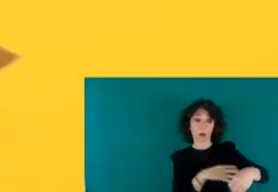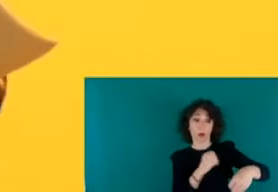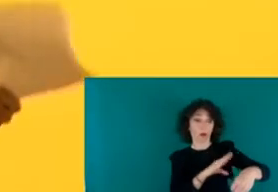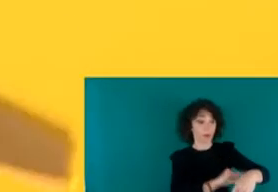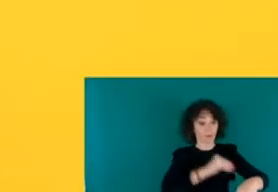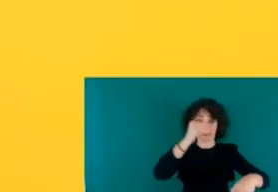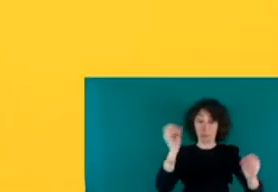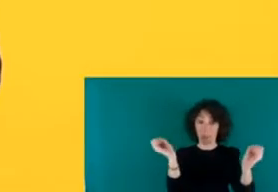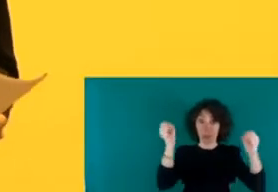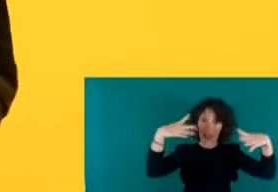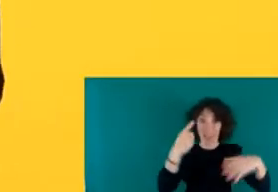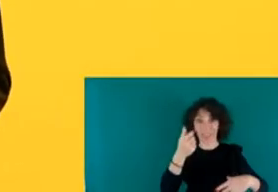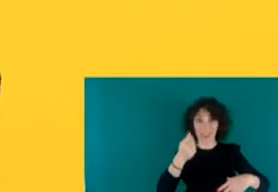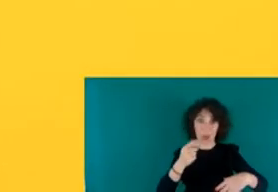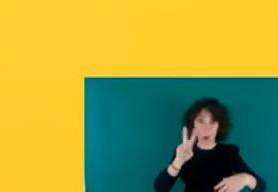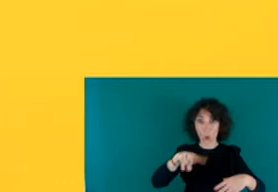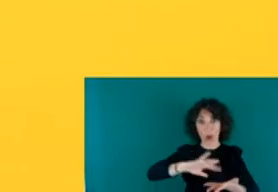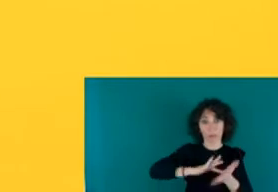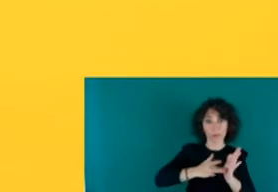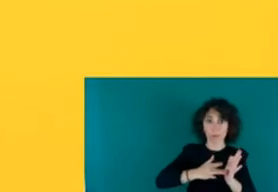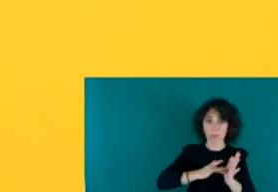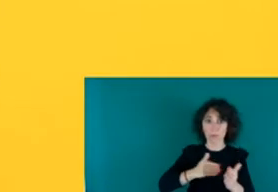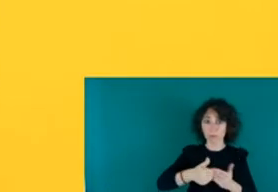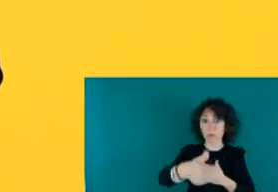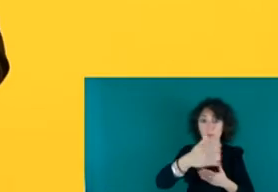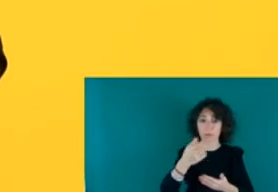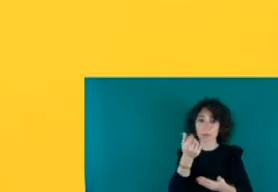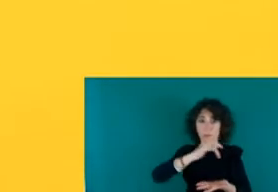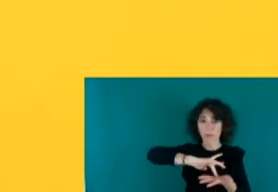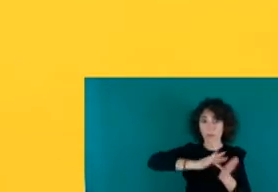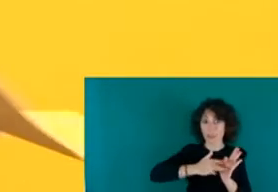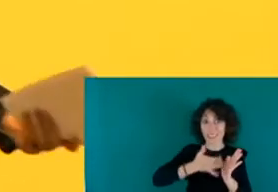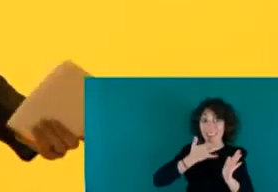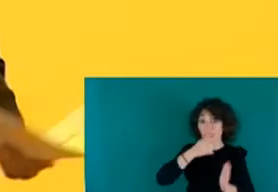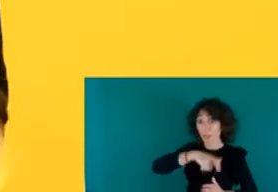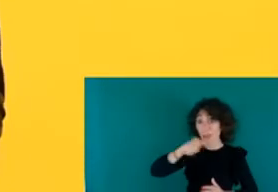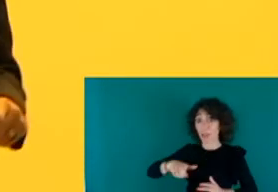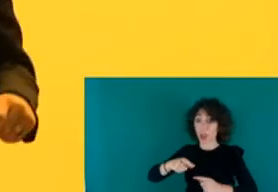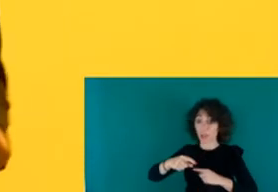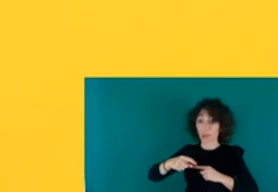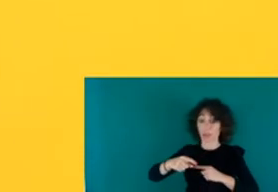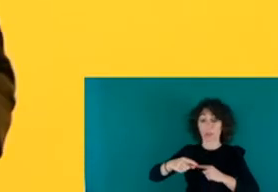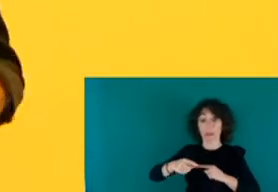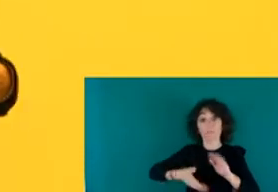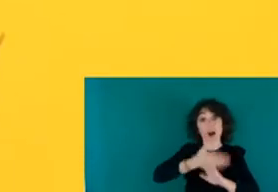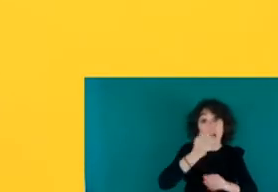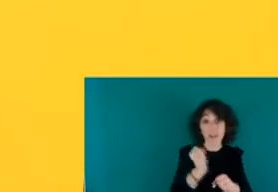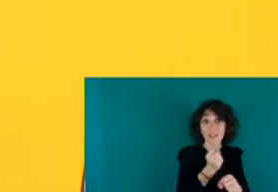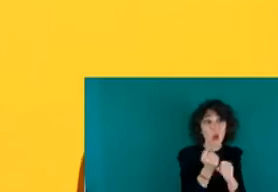y es inacabable. Llegará un momento que se acabe y si no tenemos a personas que vayan a trabajar es que ni siquiera